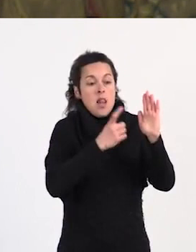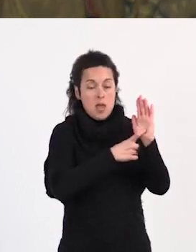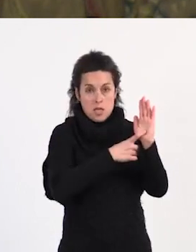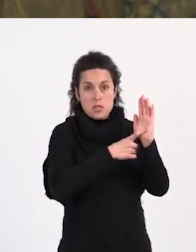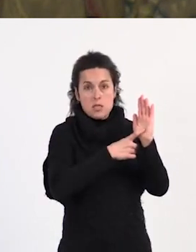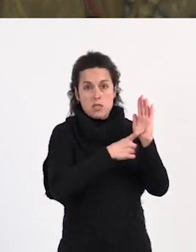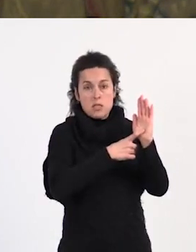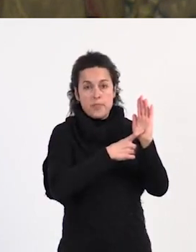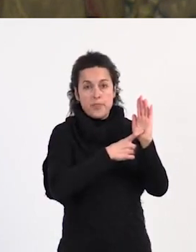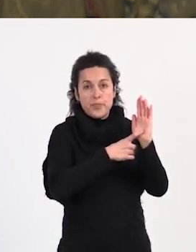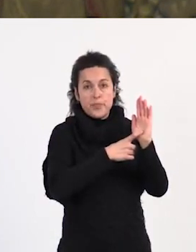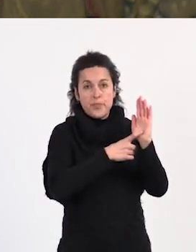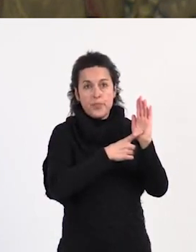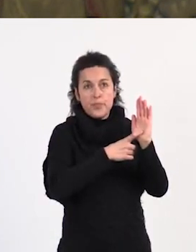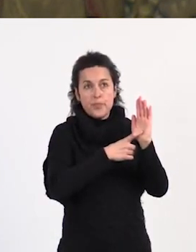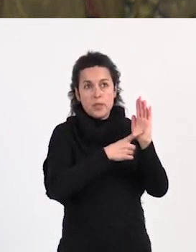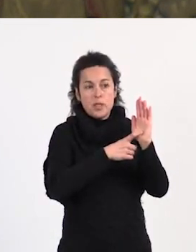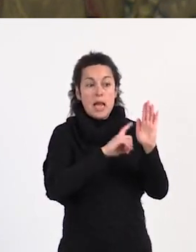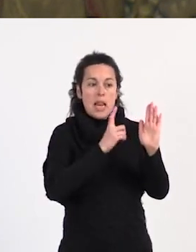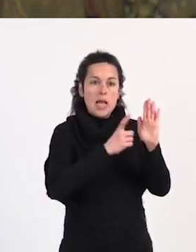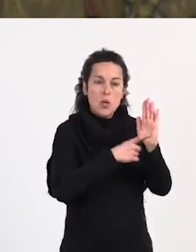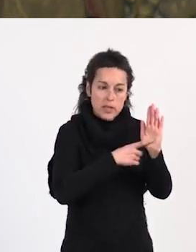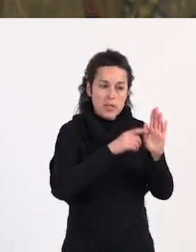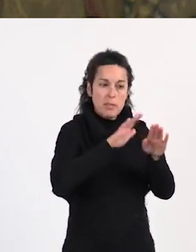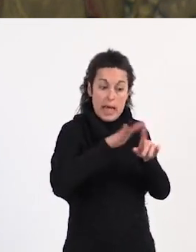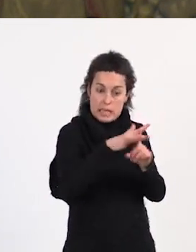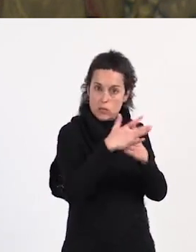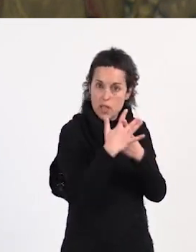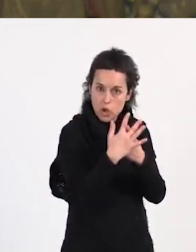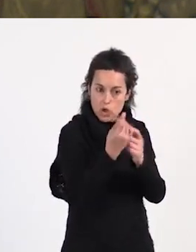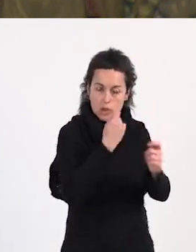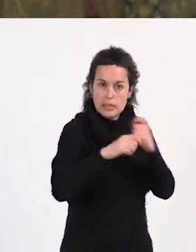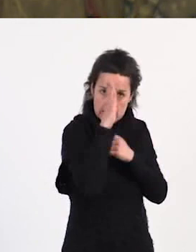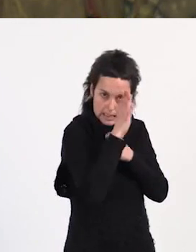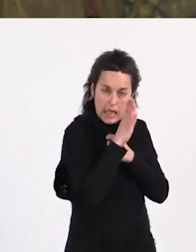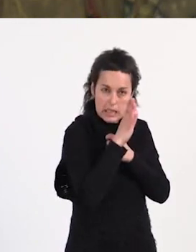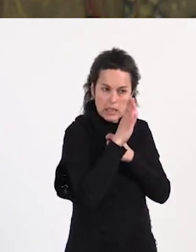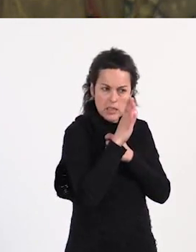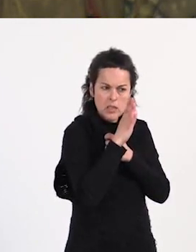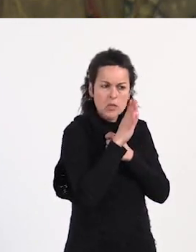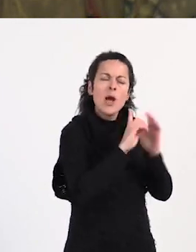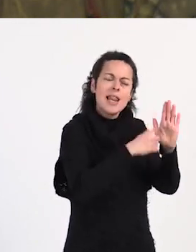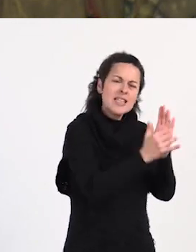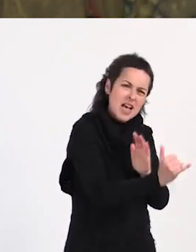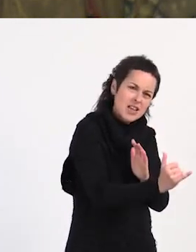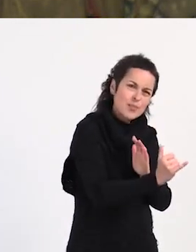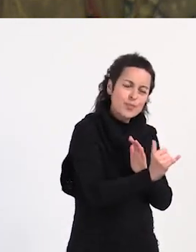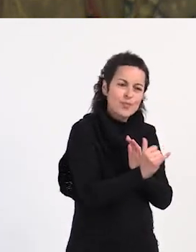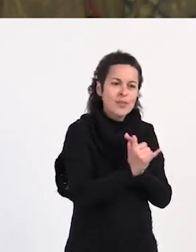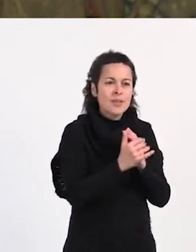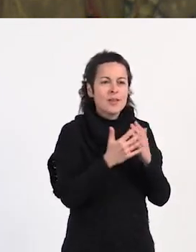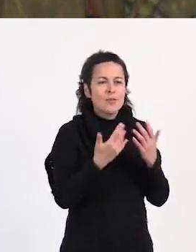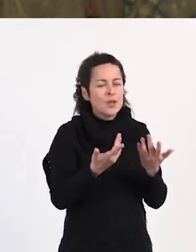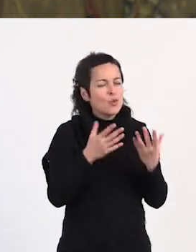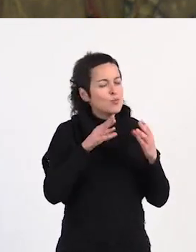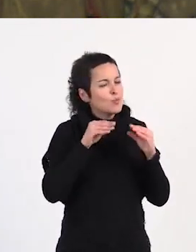que hay hacia las mujeres que están en situación de trata tienen que ser, existen leyes, pero no se